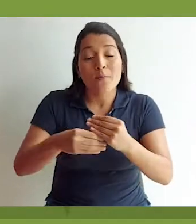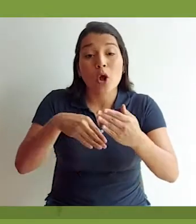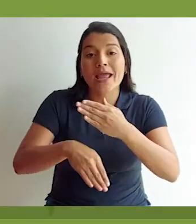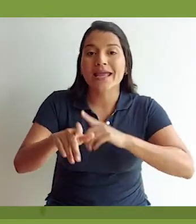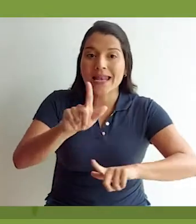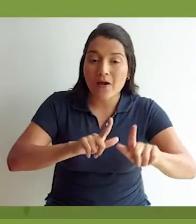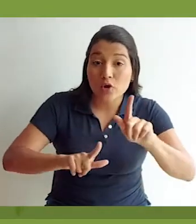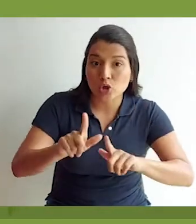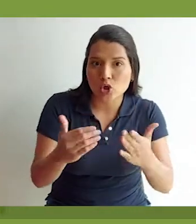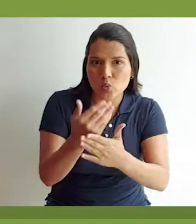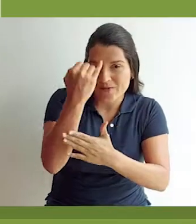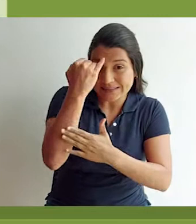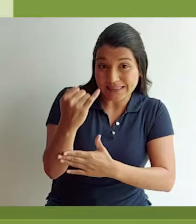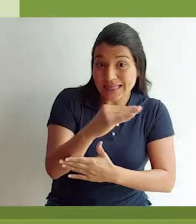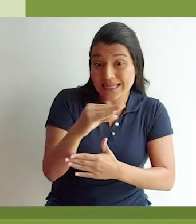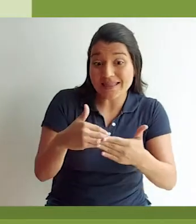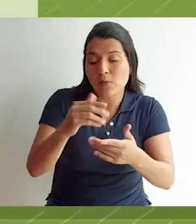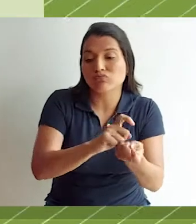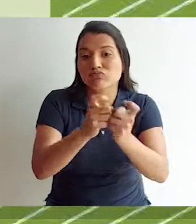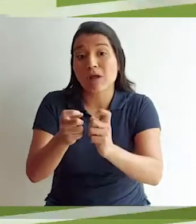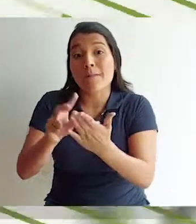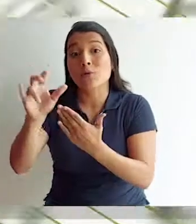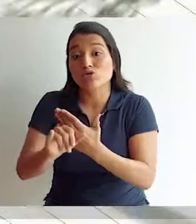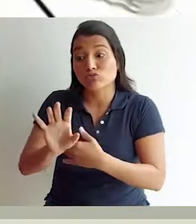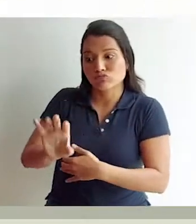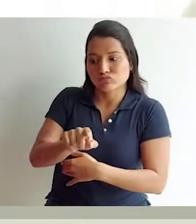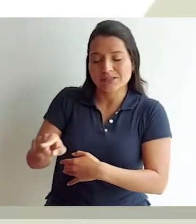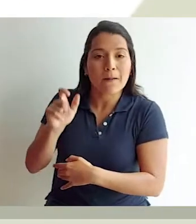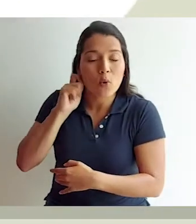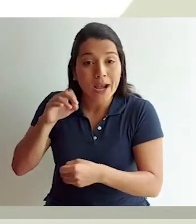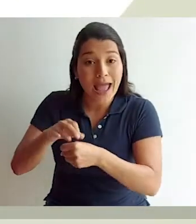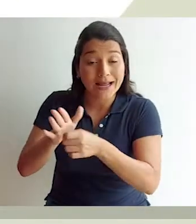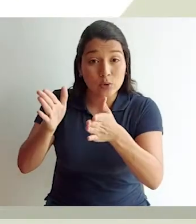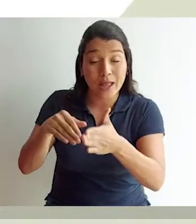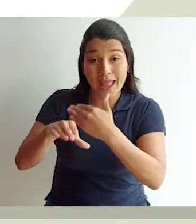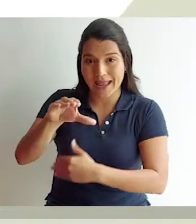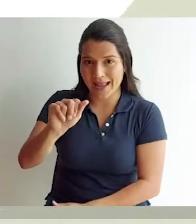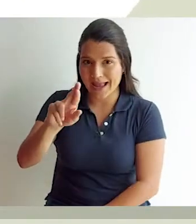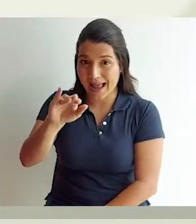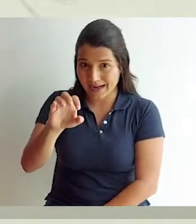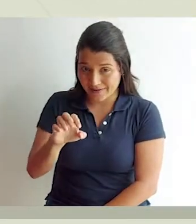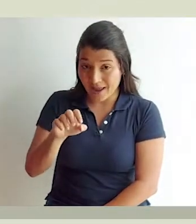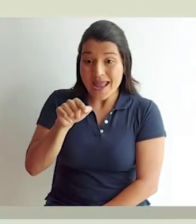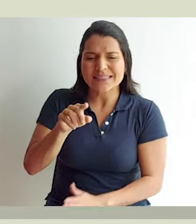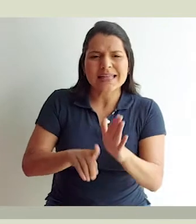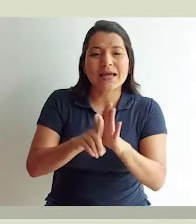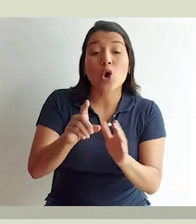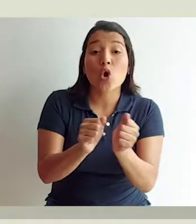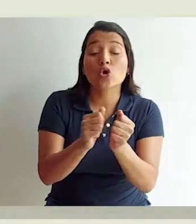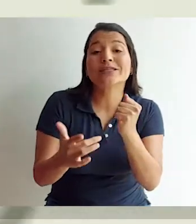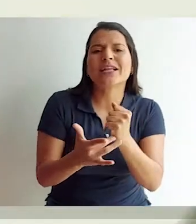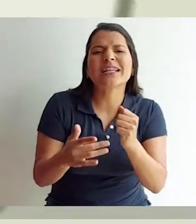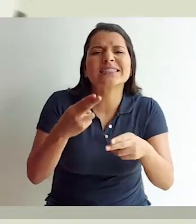esta fue incorporada en el Laboratorio de Innovación y se transformó en el Proyecto de Mujeres Agricultoras del Caribe. Este fue desarrollado con la